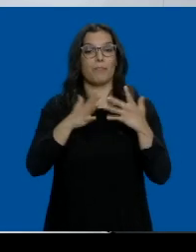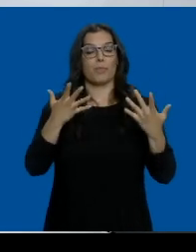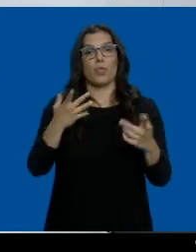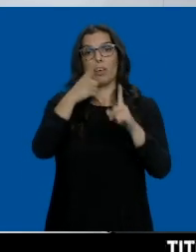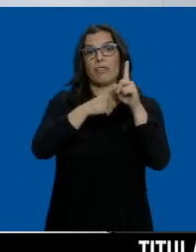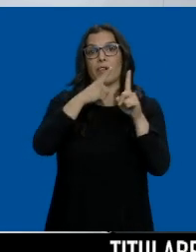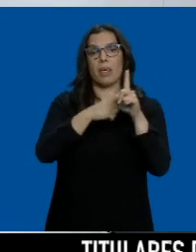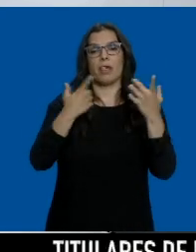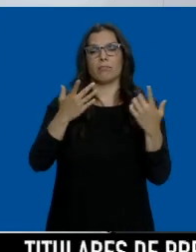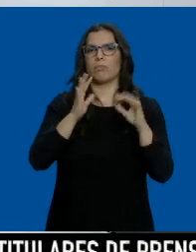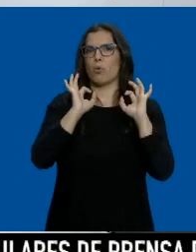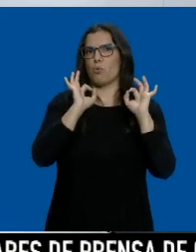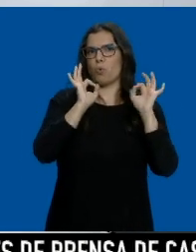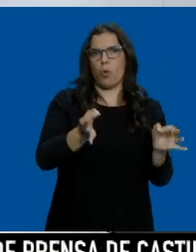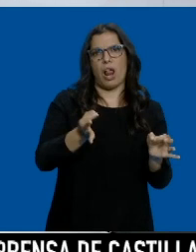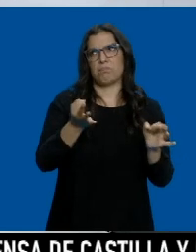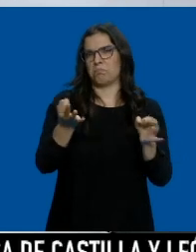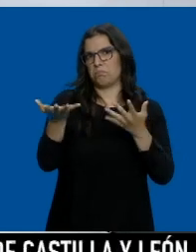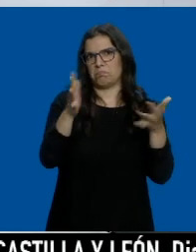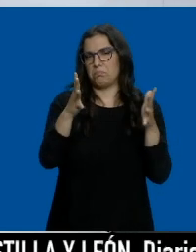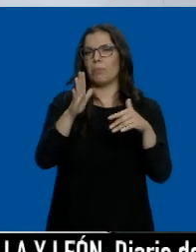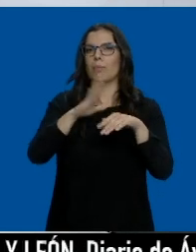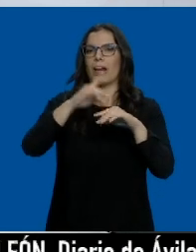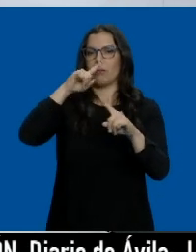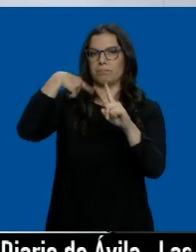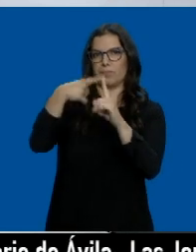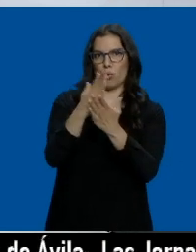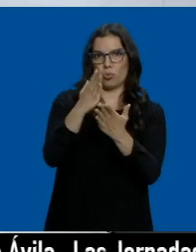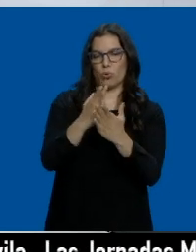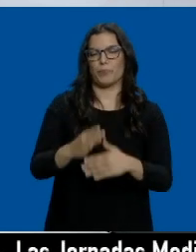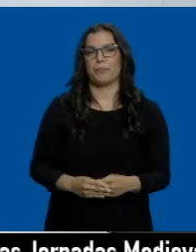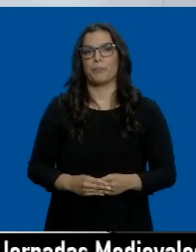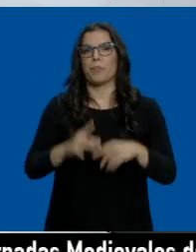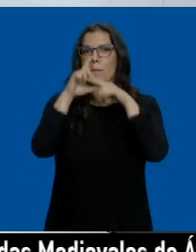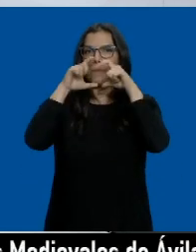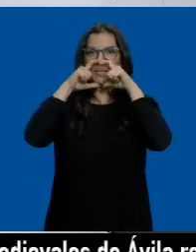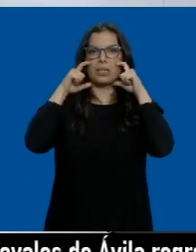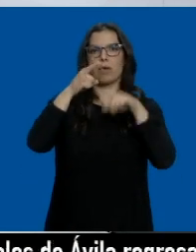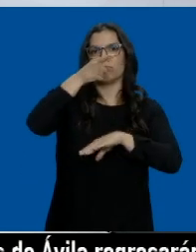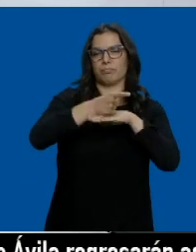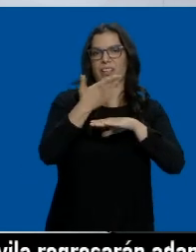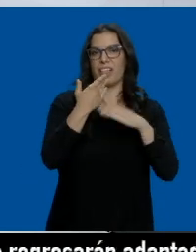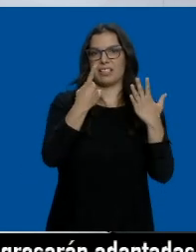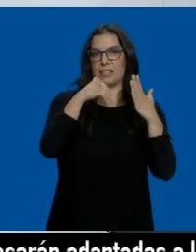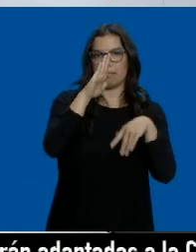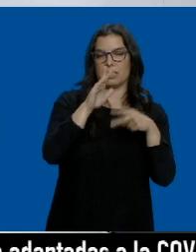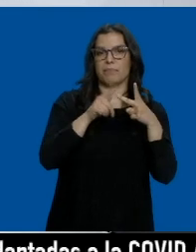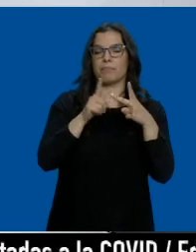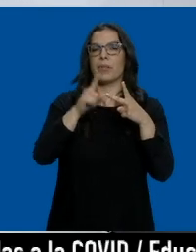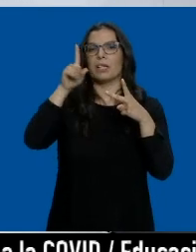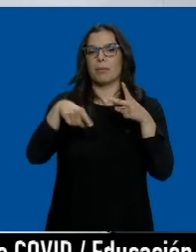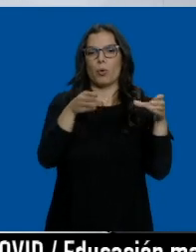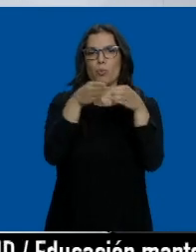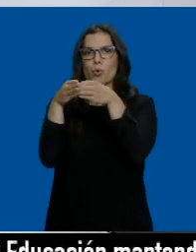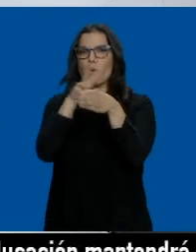precedente las cosas se van a dejar prácticamente igual para el curso que viene. Mascarilla obligatoria a partir de los seis años. Se mantienen